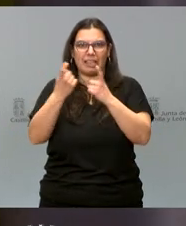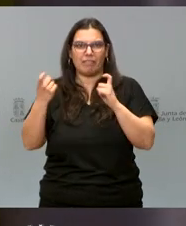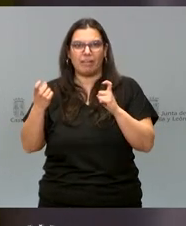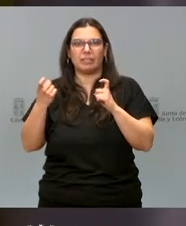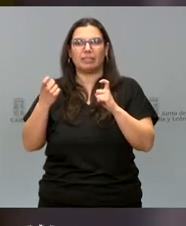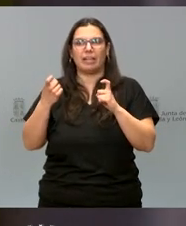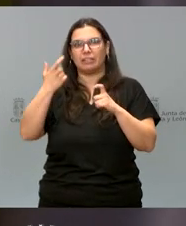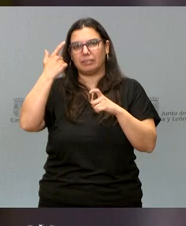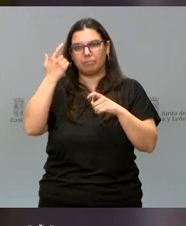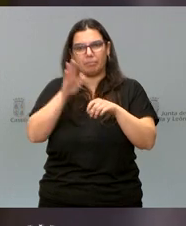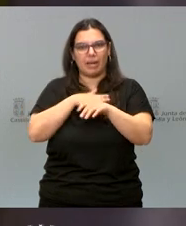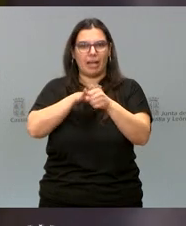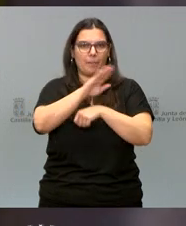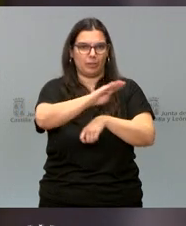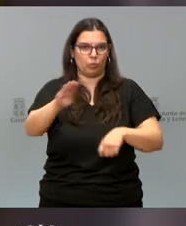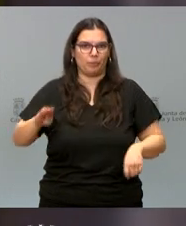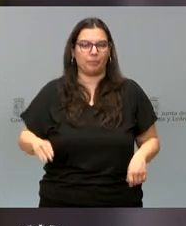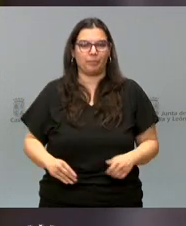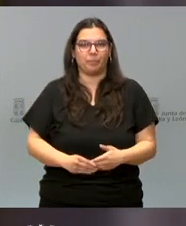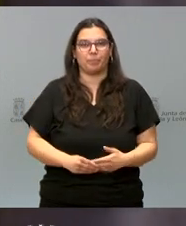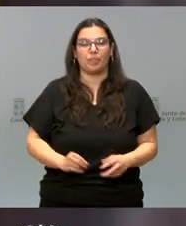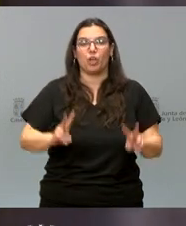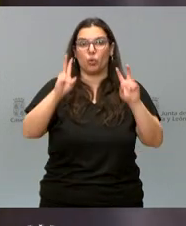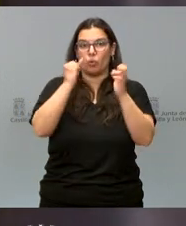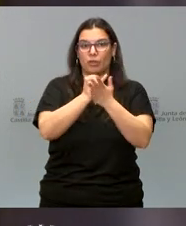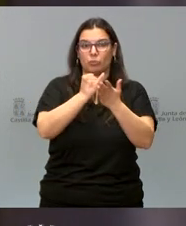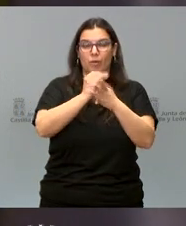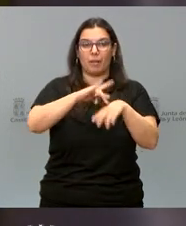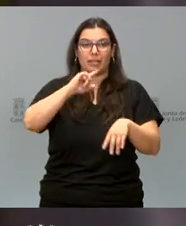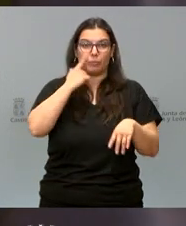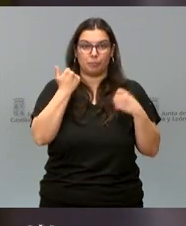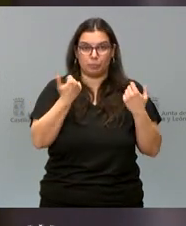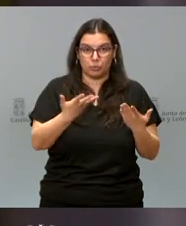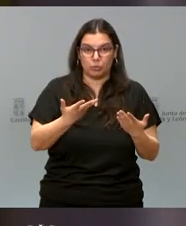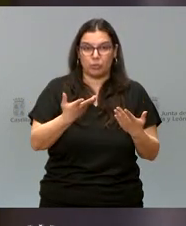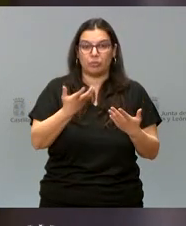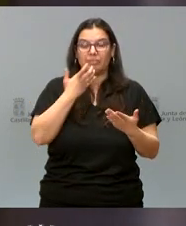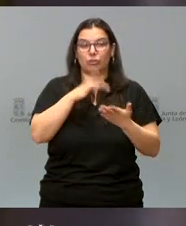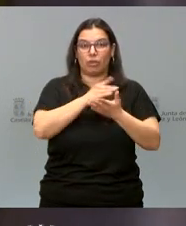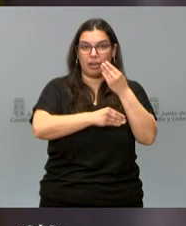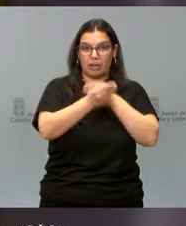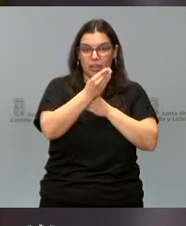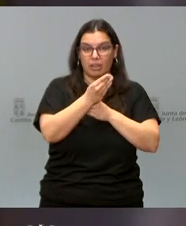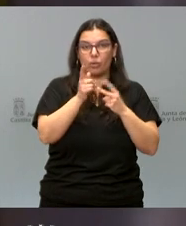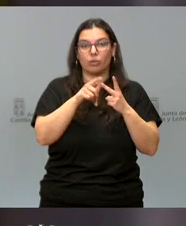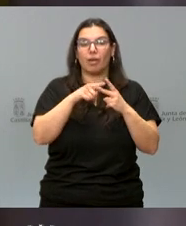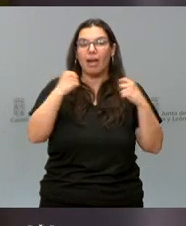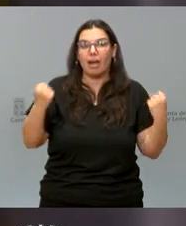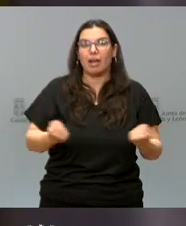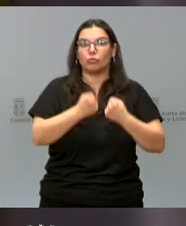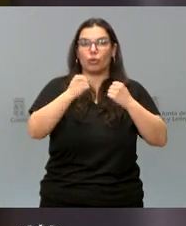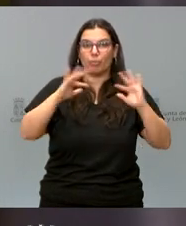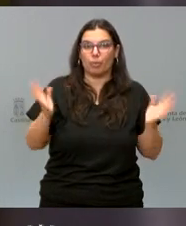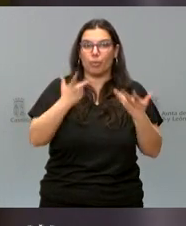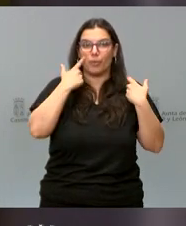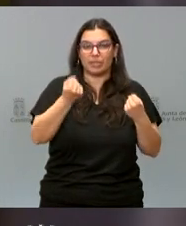en vuestro ámbito. Con nuevas pruebas de detección precoz en recién nacidos, con actuaciones de promoción